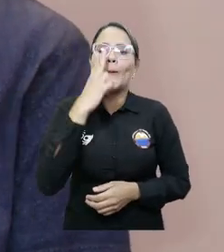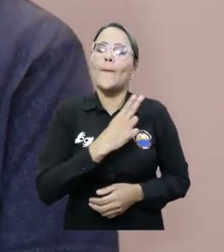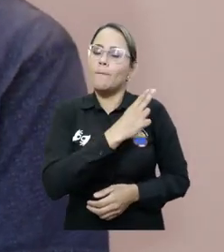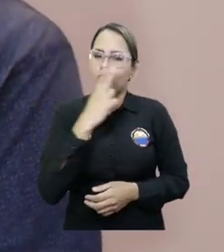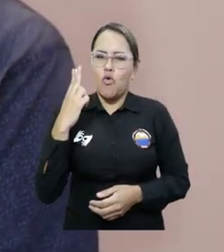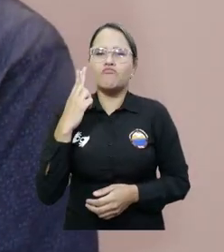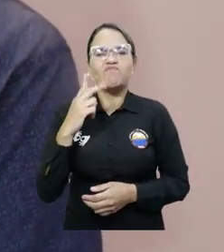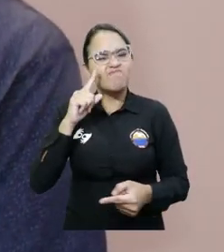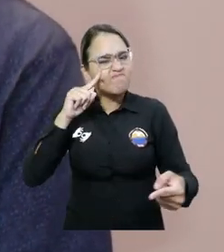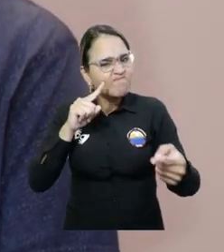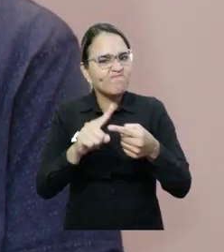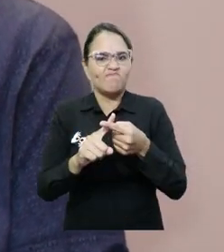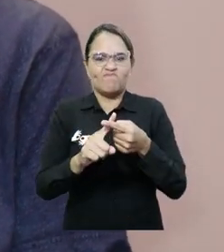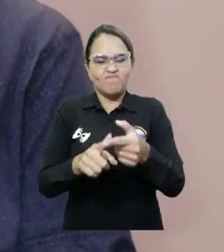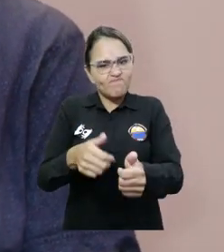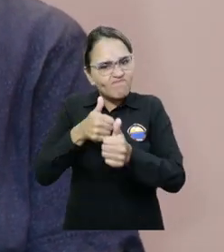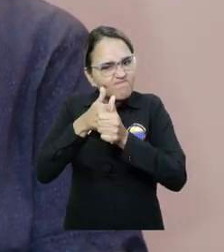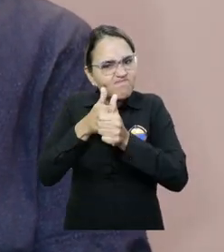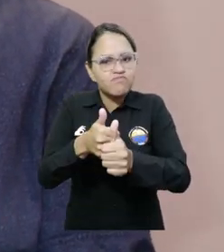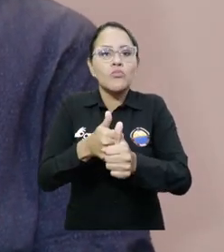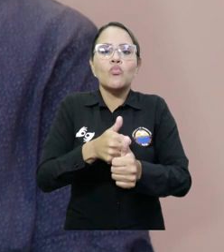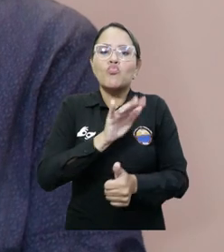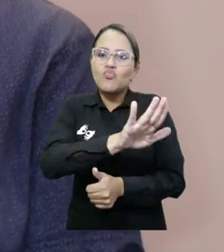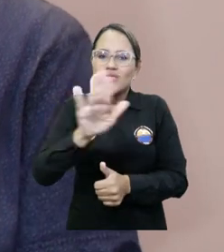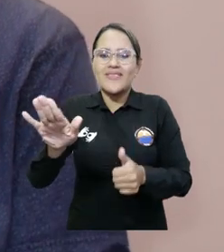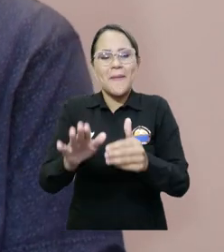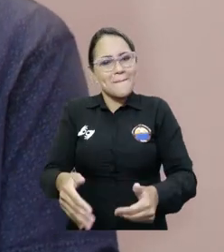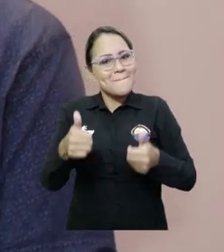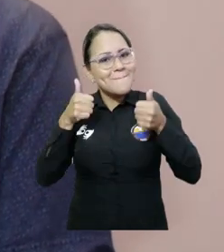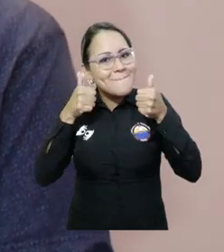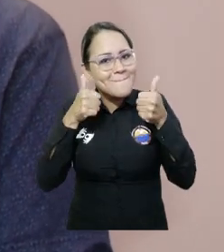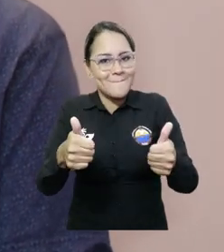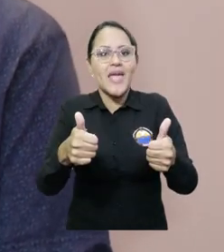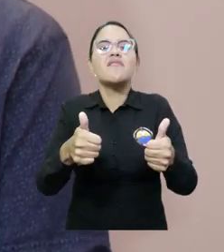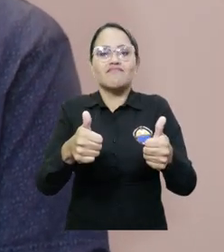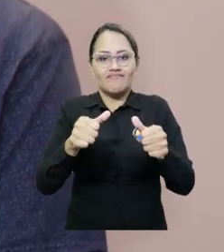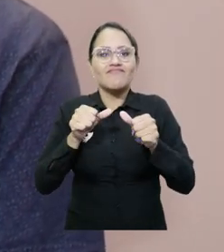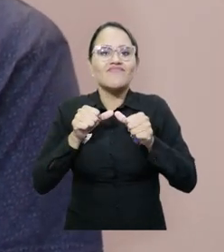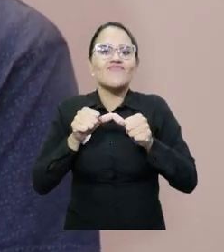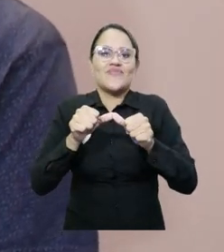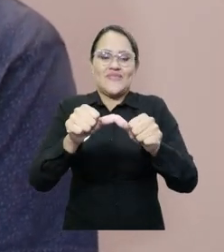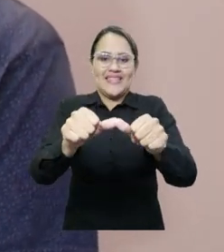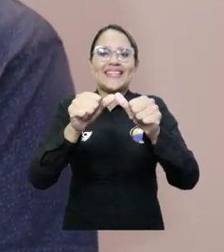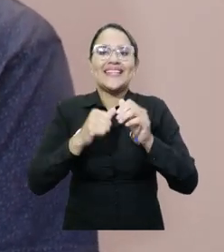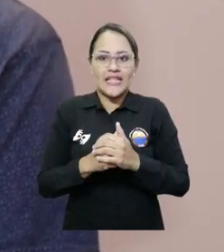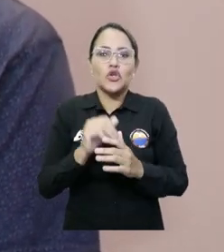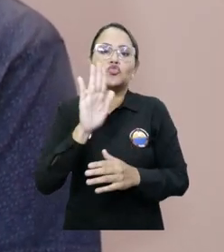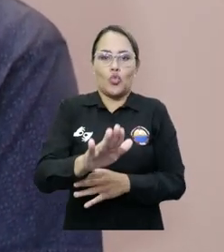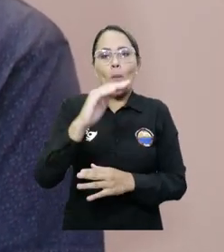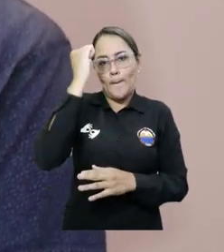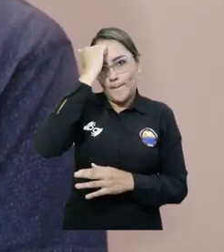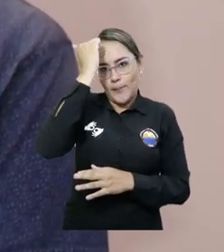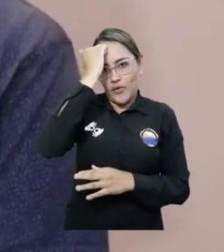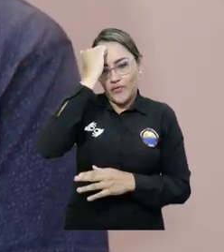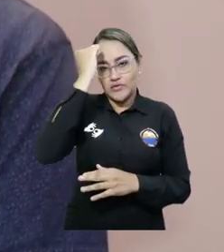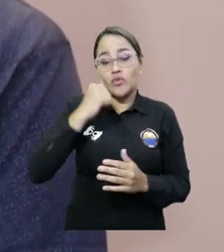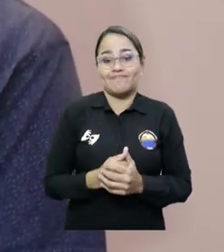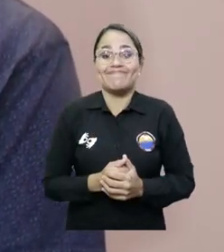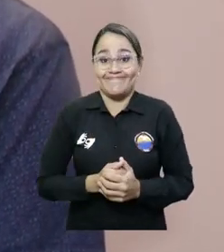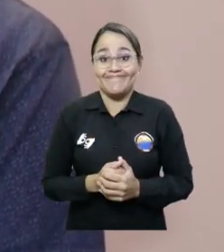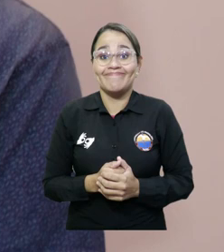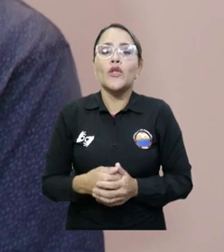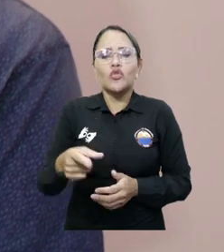es velar por el bienestar y la permanencia de los docentes, nosotros